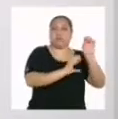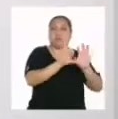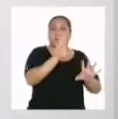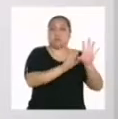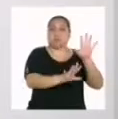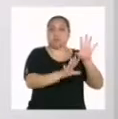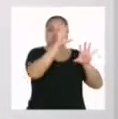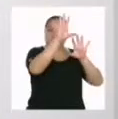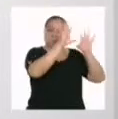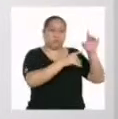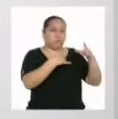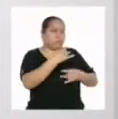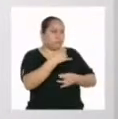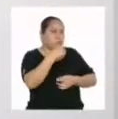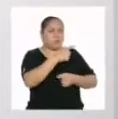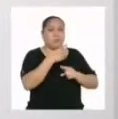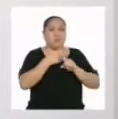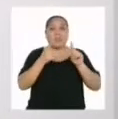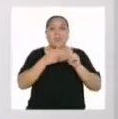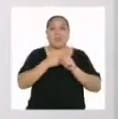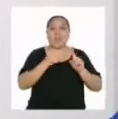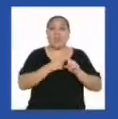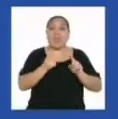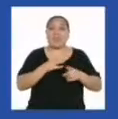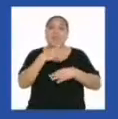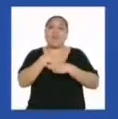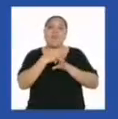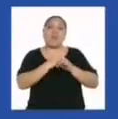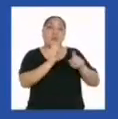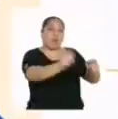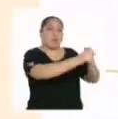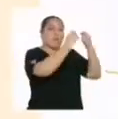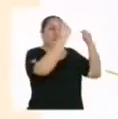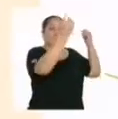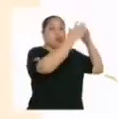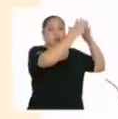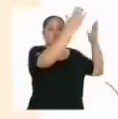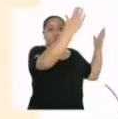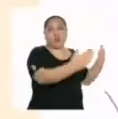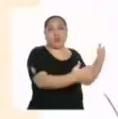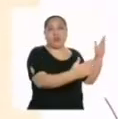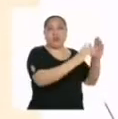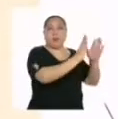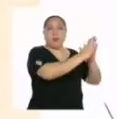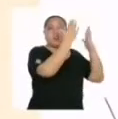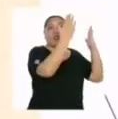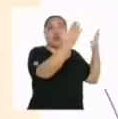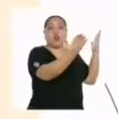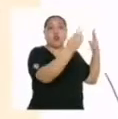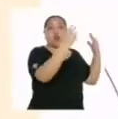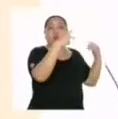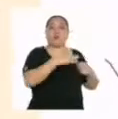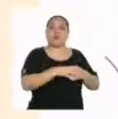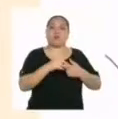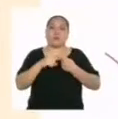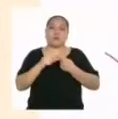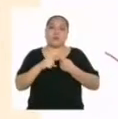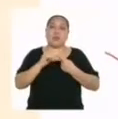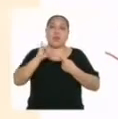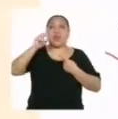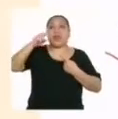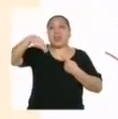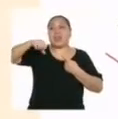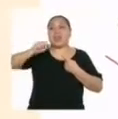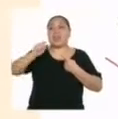existen distintos tipos de periódico mural. Están los institucionales,